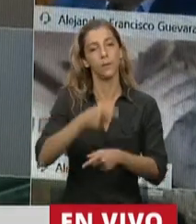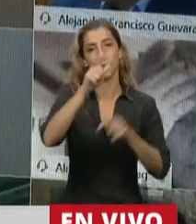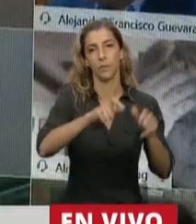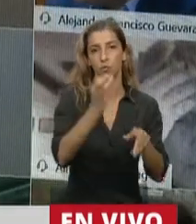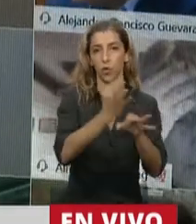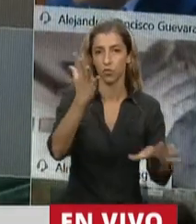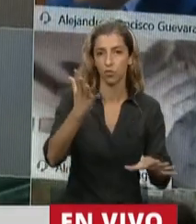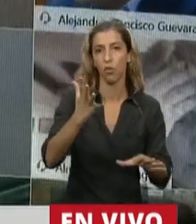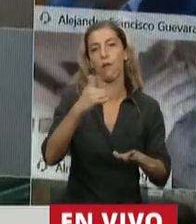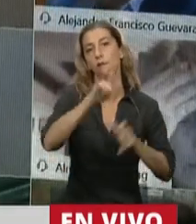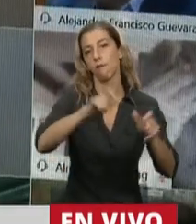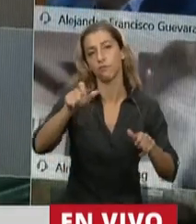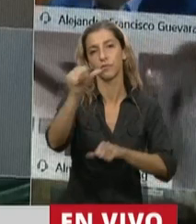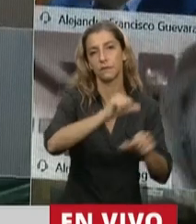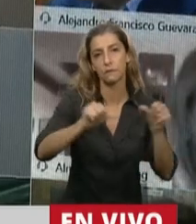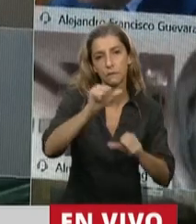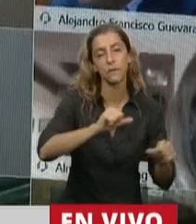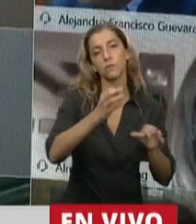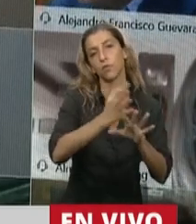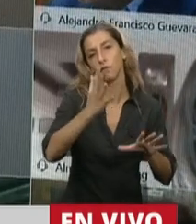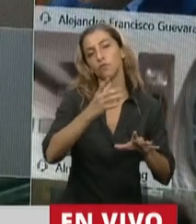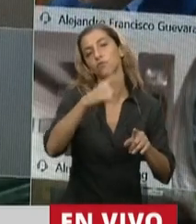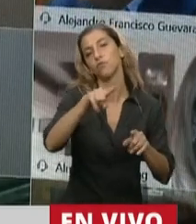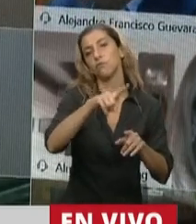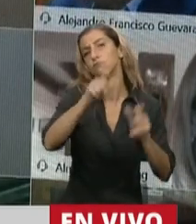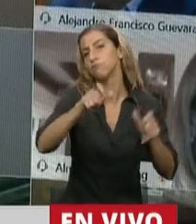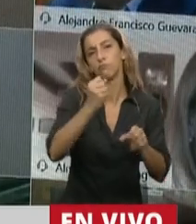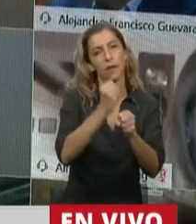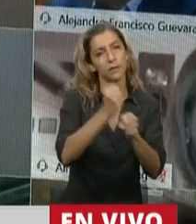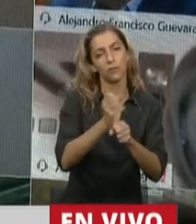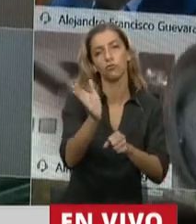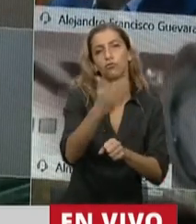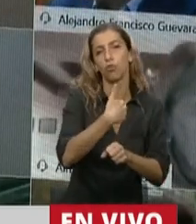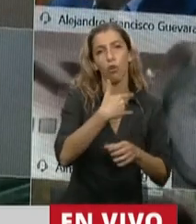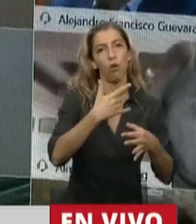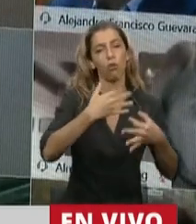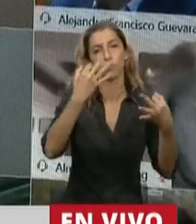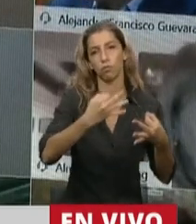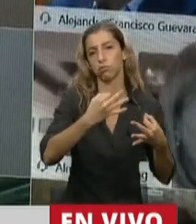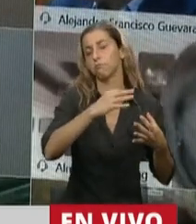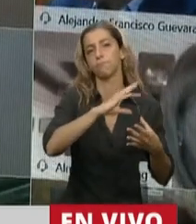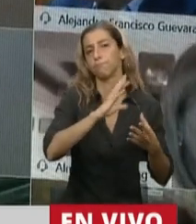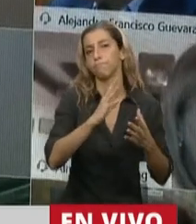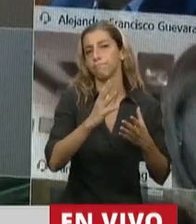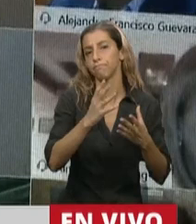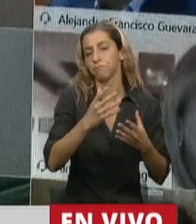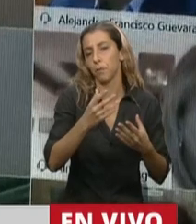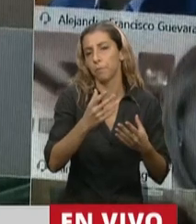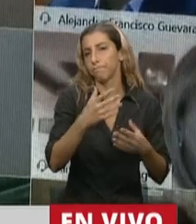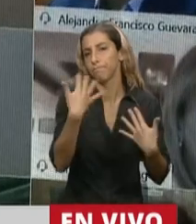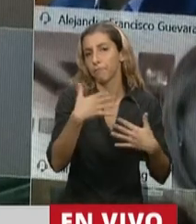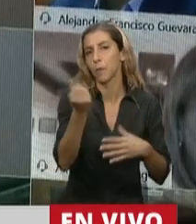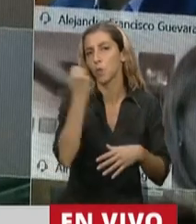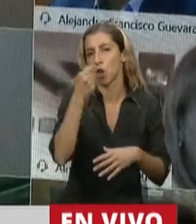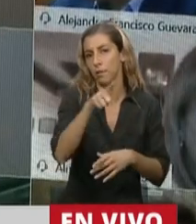científicos, trabajadoras y trabajadores, el invaluable aporte que están haciendo a nuestro país. Si me permiten, un